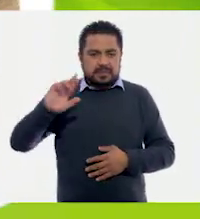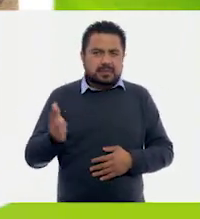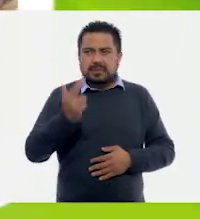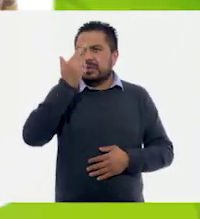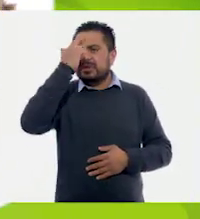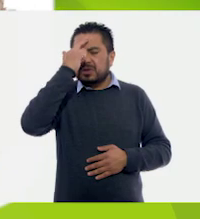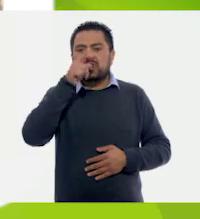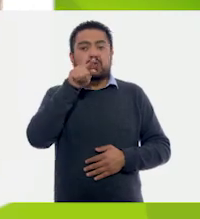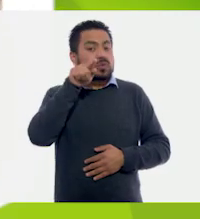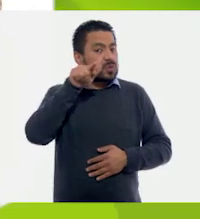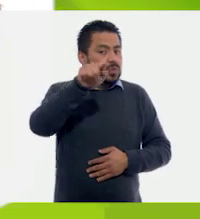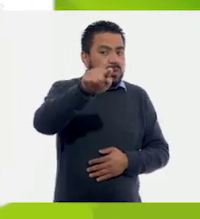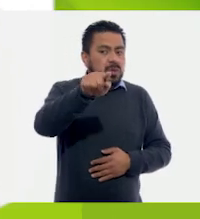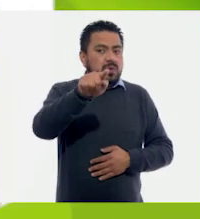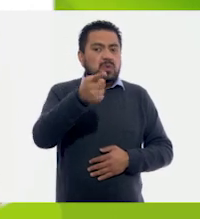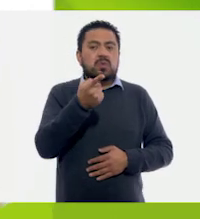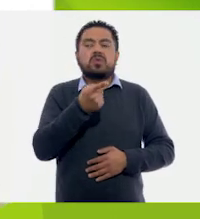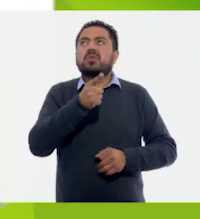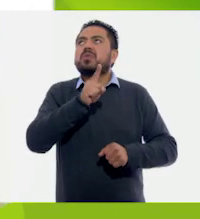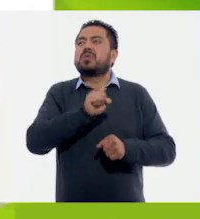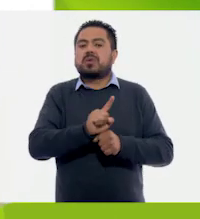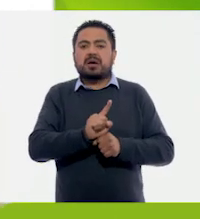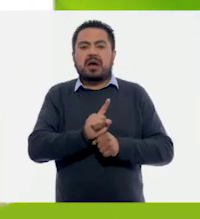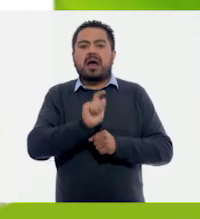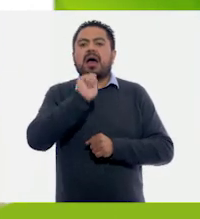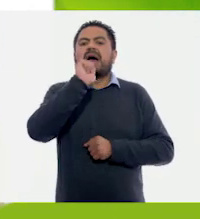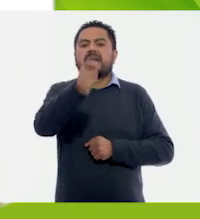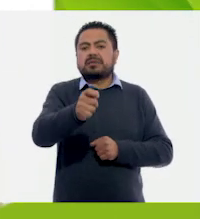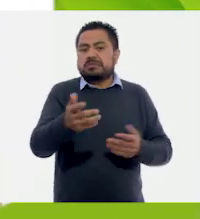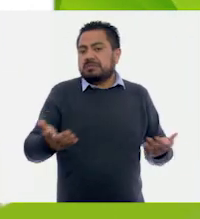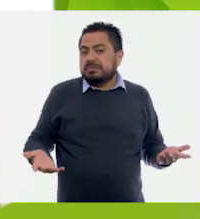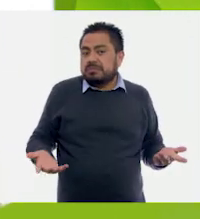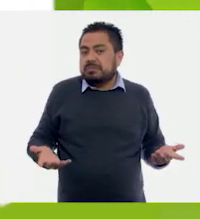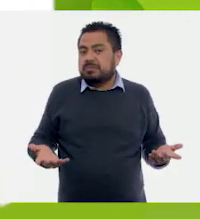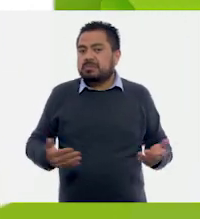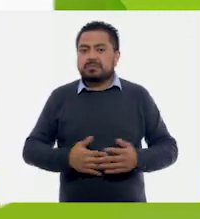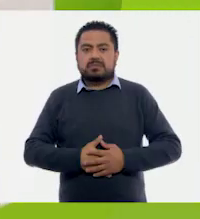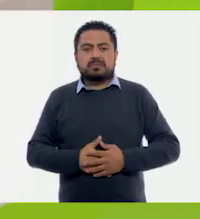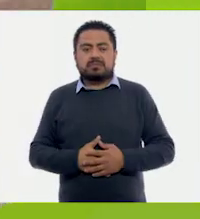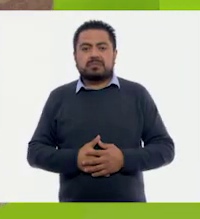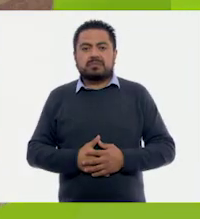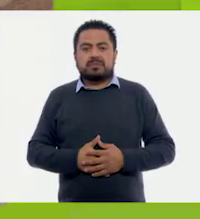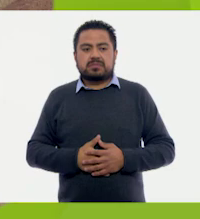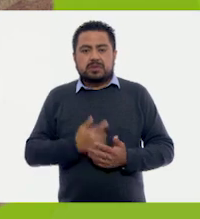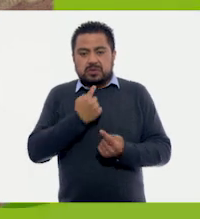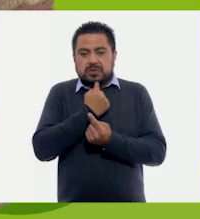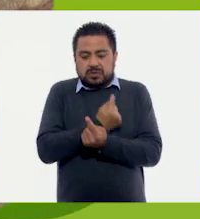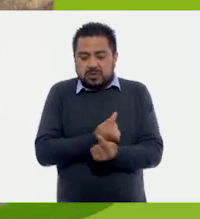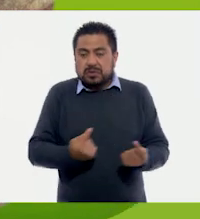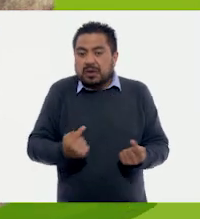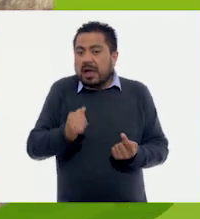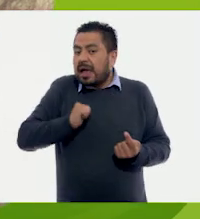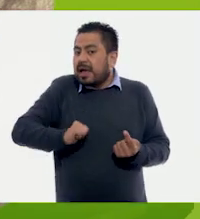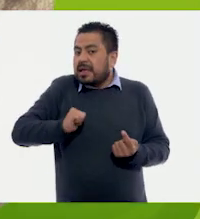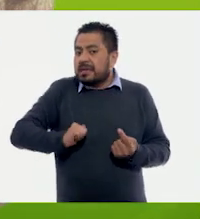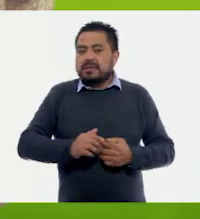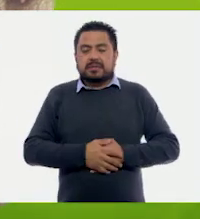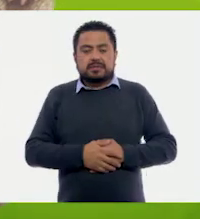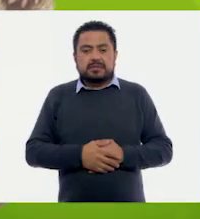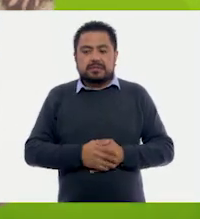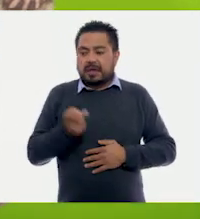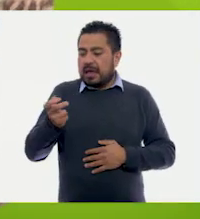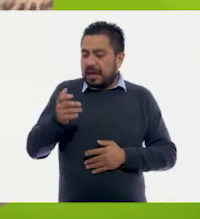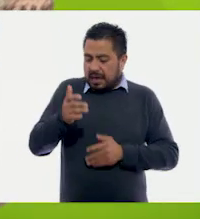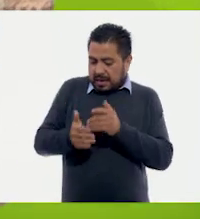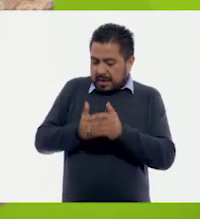¿Recuerda la que una vez fue una una un ¿Recuerda un nido? ¿Recuerda Y ahí